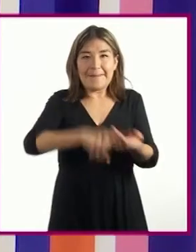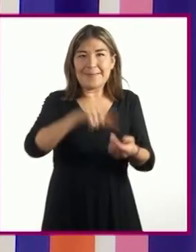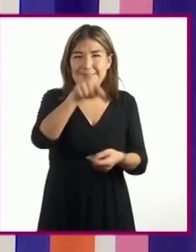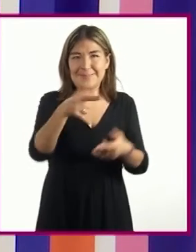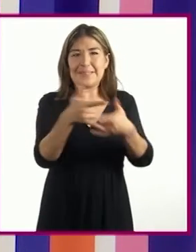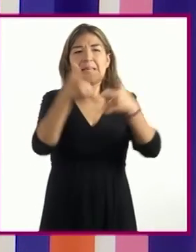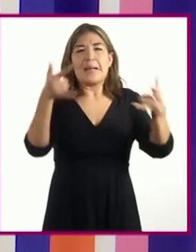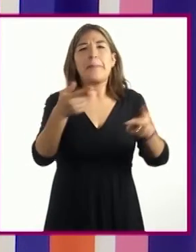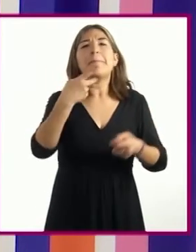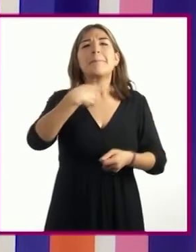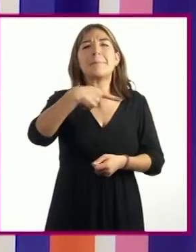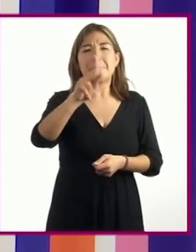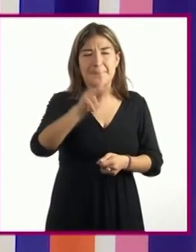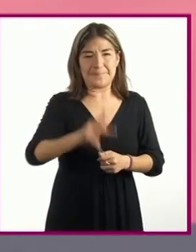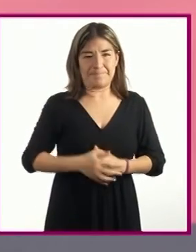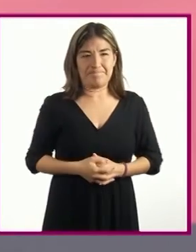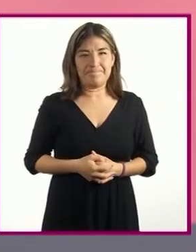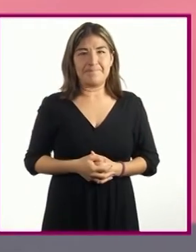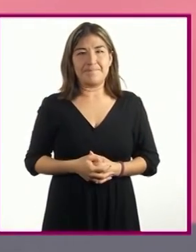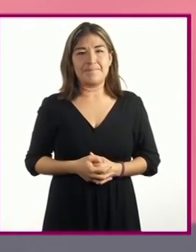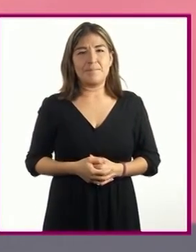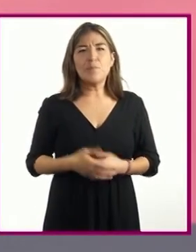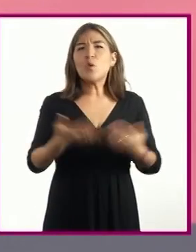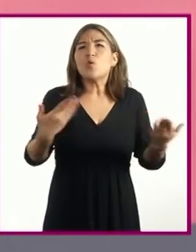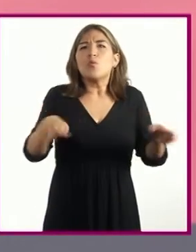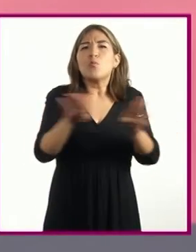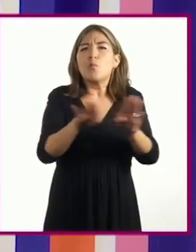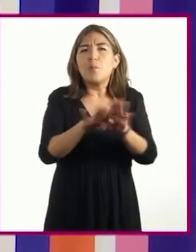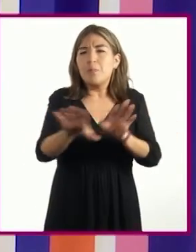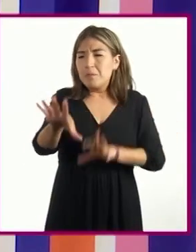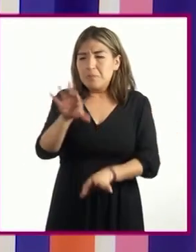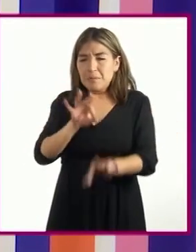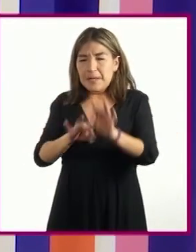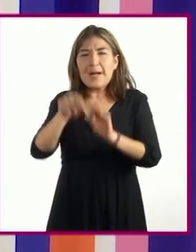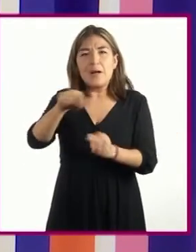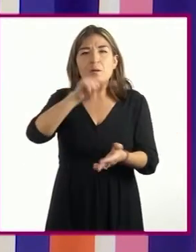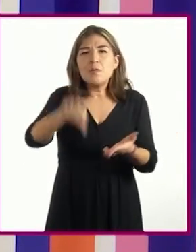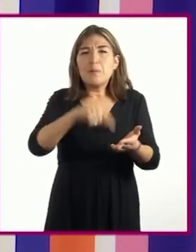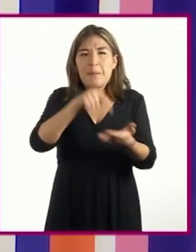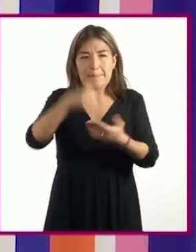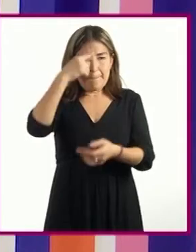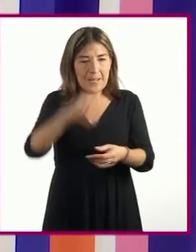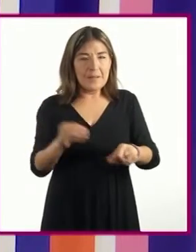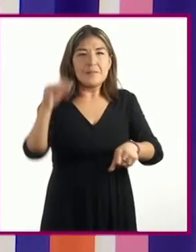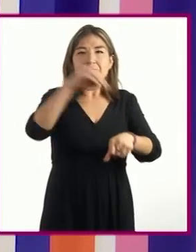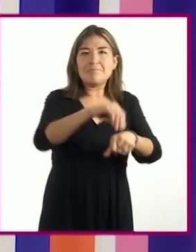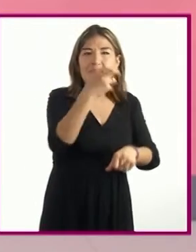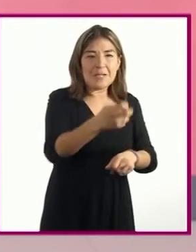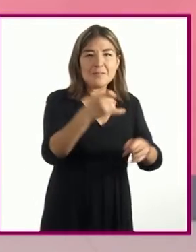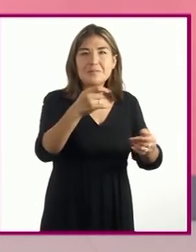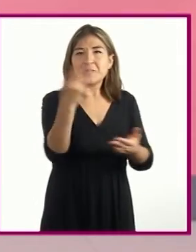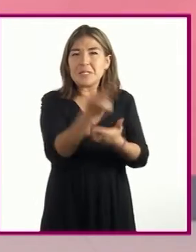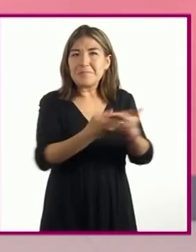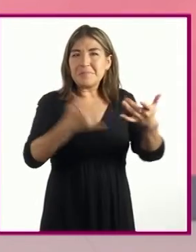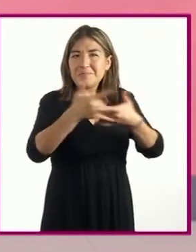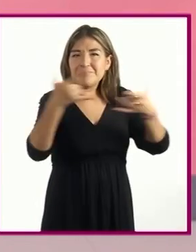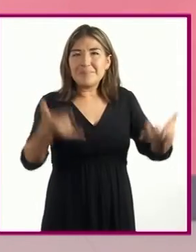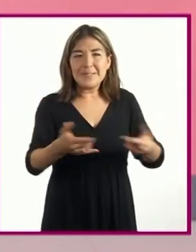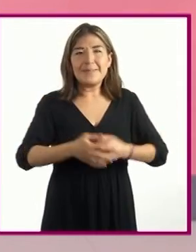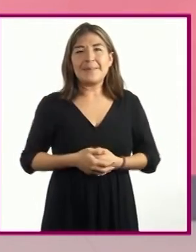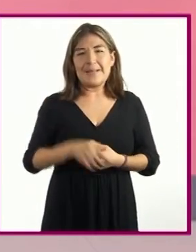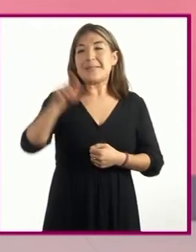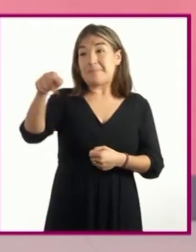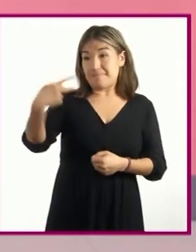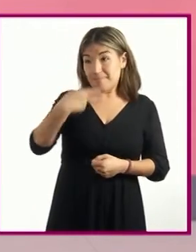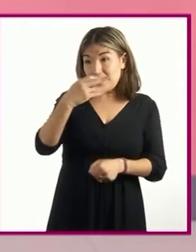historieta pero ¿cómo seleccionan los espacios que debo incorporar en mi historieta? Esa pregunta